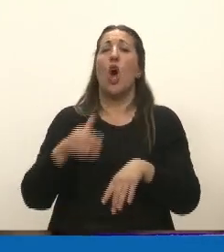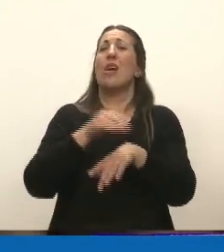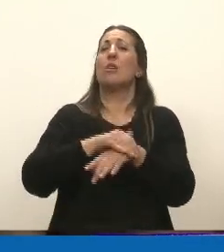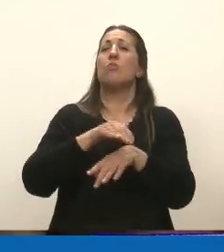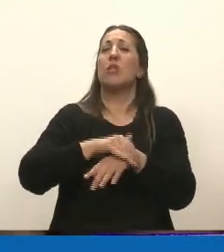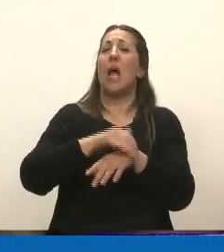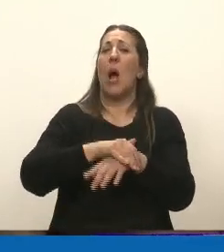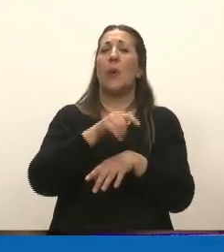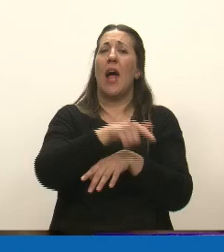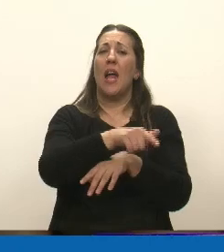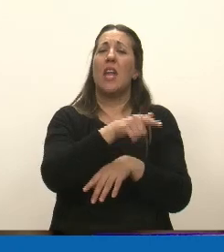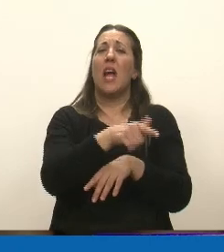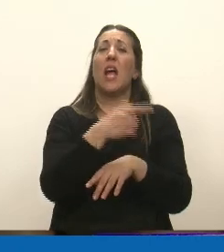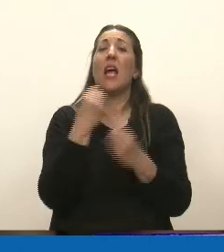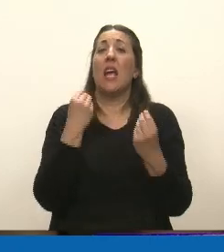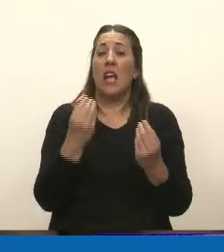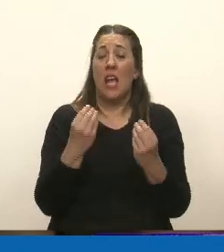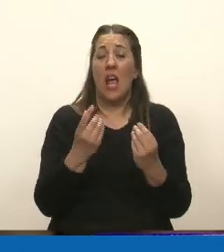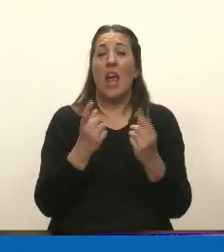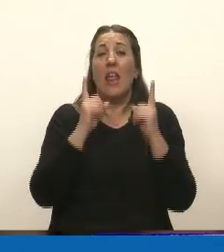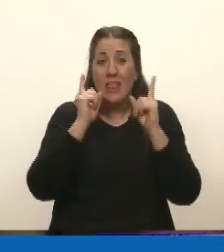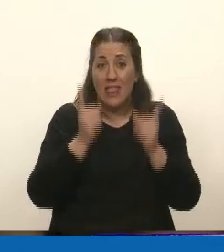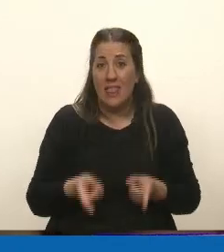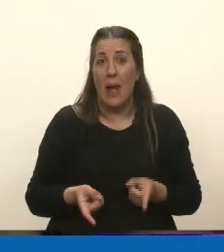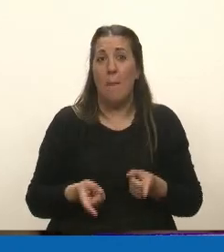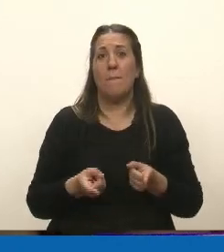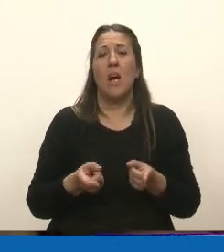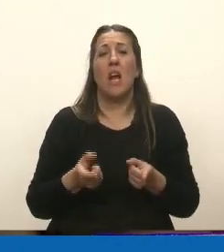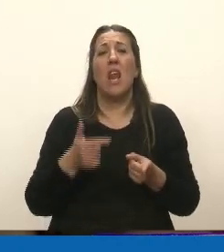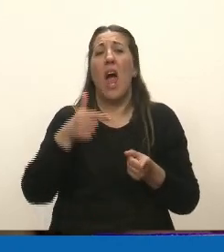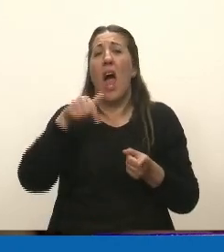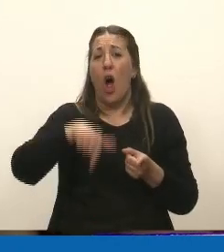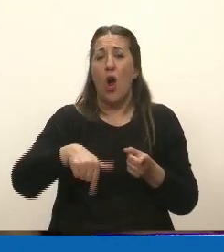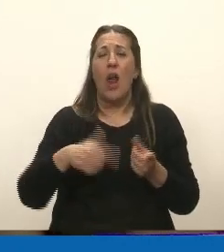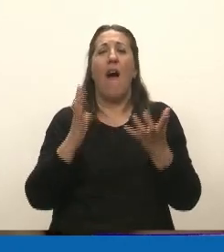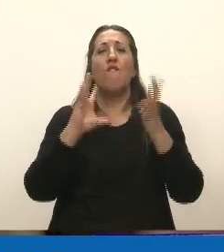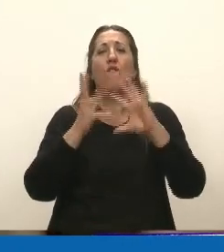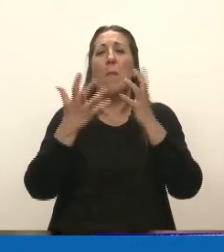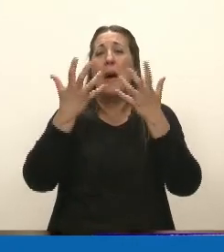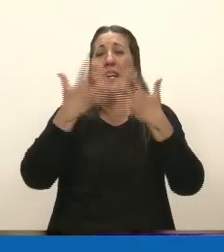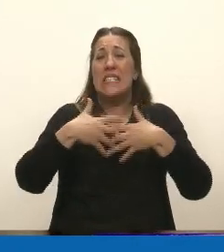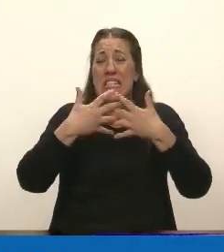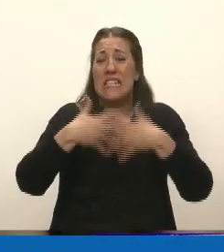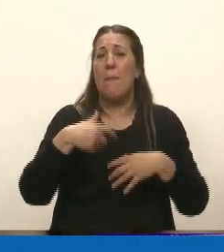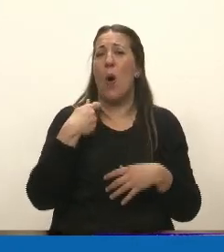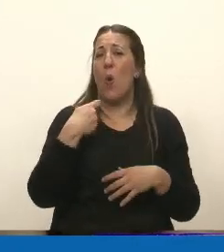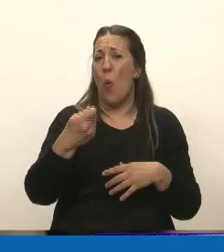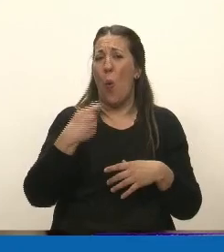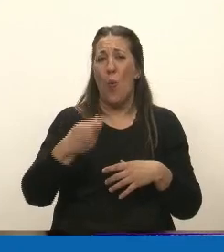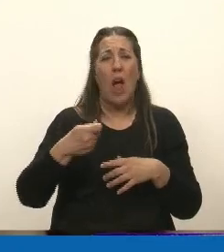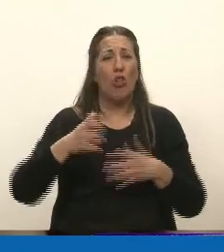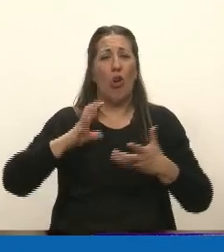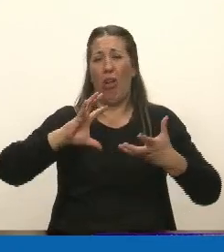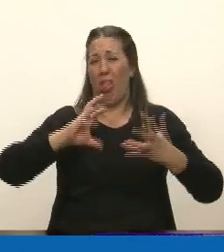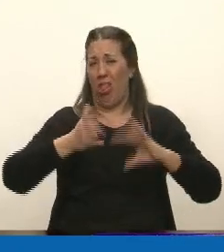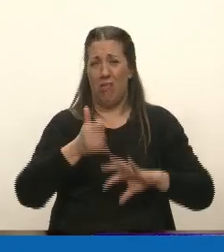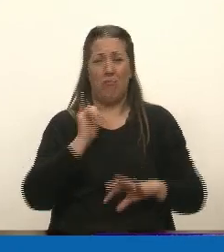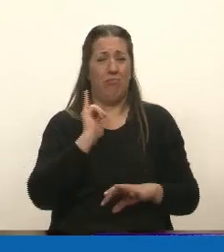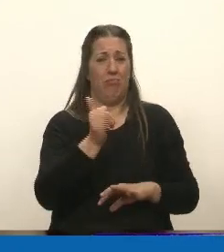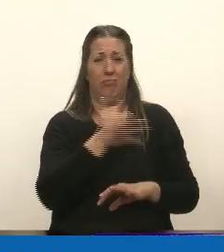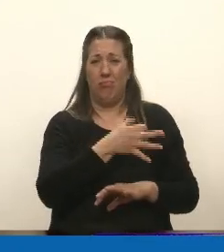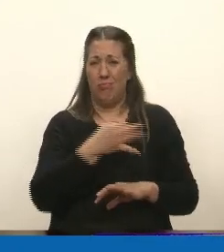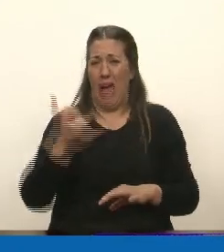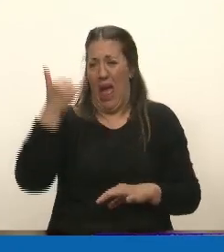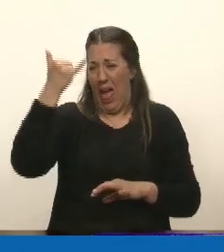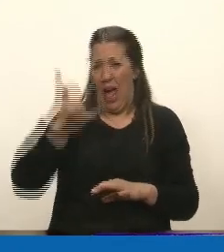de encontrarse, entre otras cosas, con un sistema jubilatorio absolutamente deteriorado. Esto es cierto, están los números, las